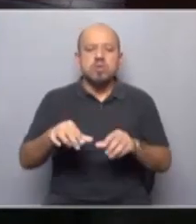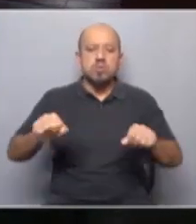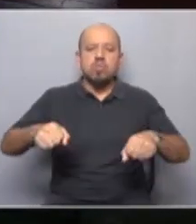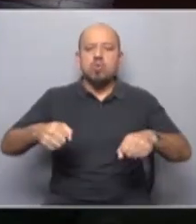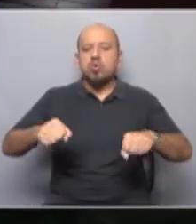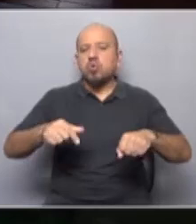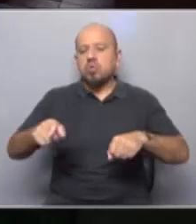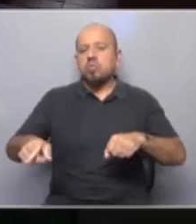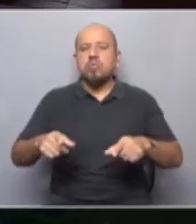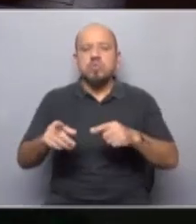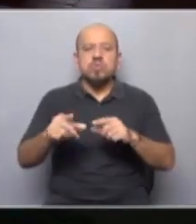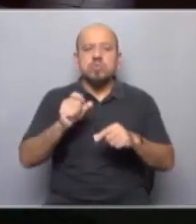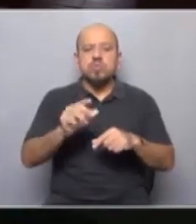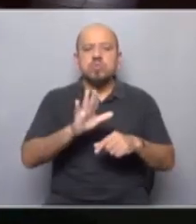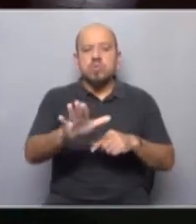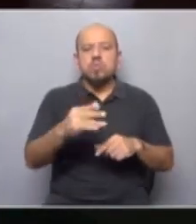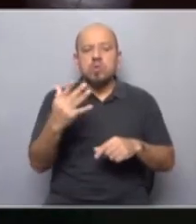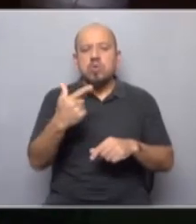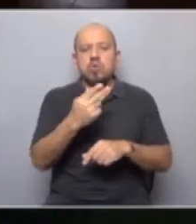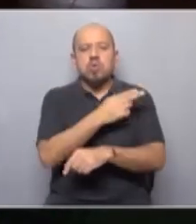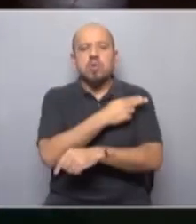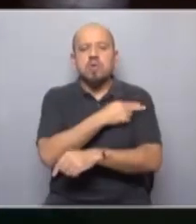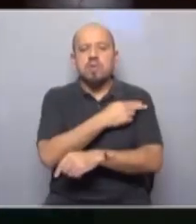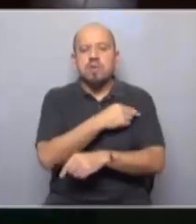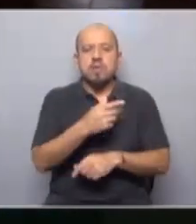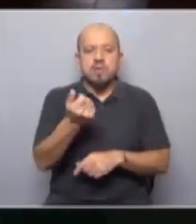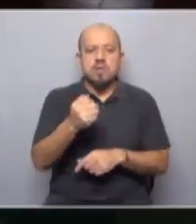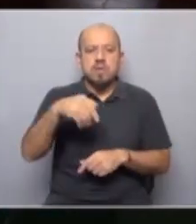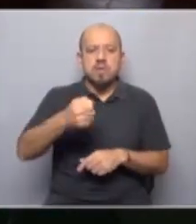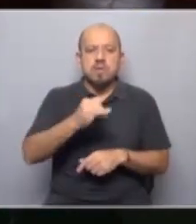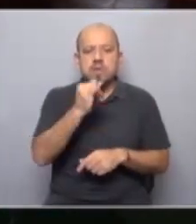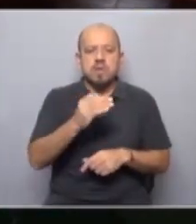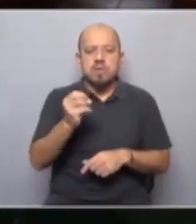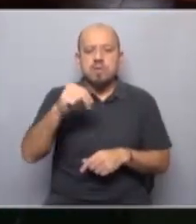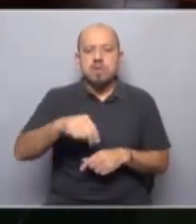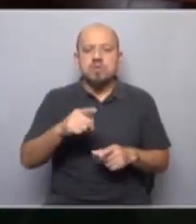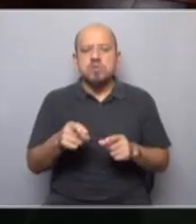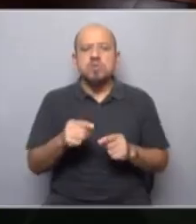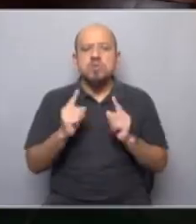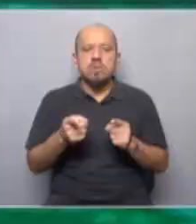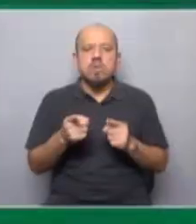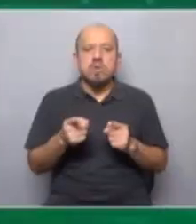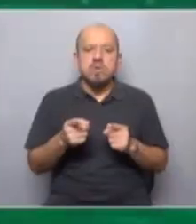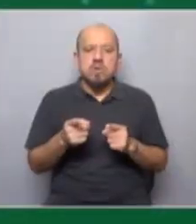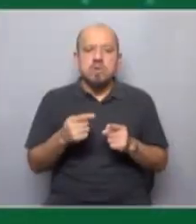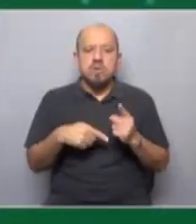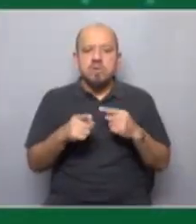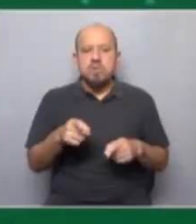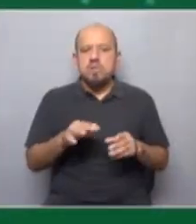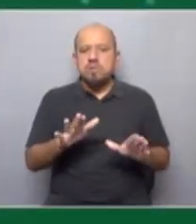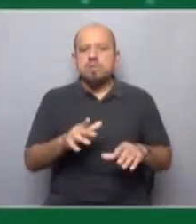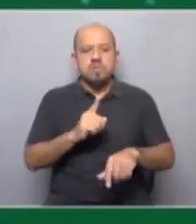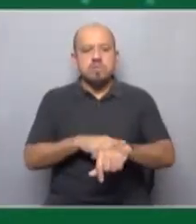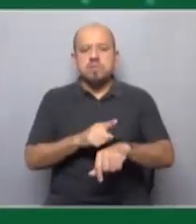coso y sos vos tu propio jefe de alguna manera Amazon lo tiene con una cuestión de distribución de productos también vos regulás tus